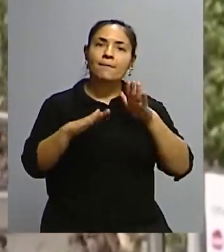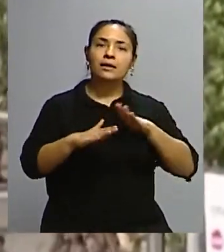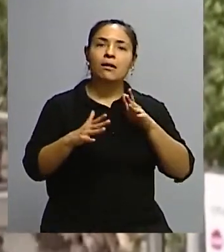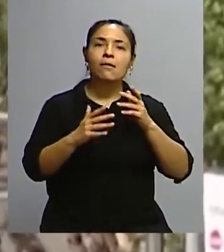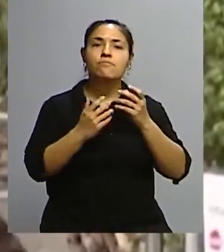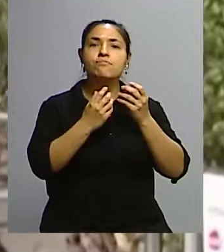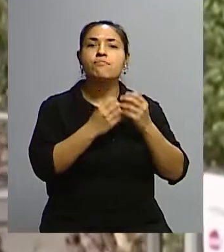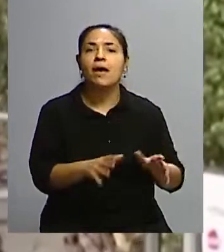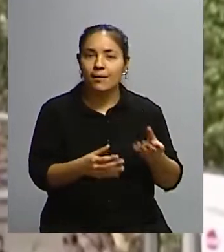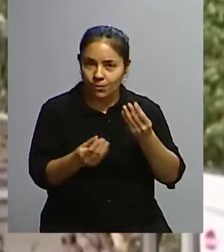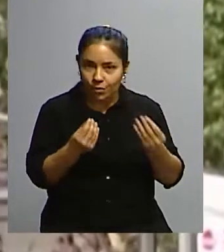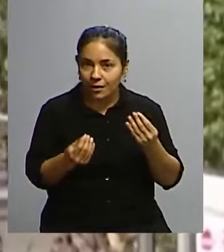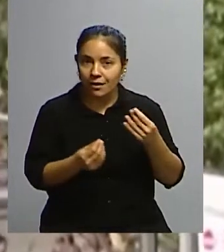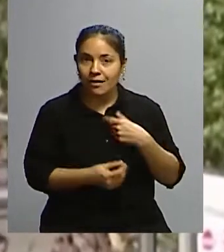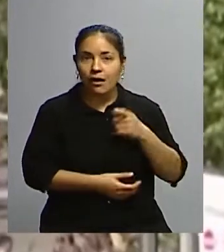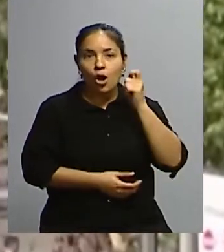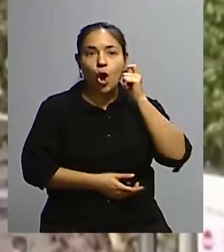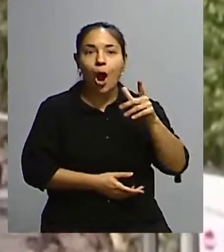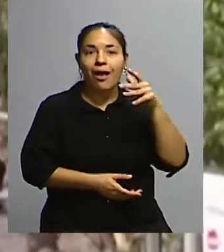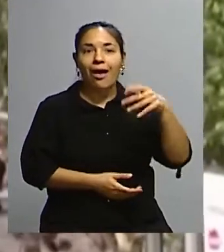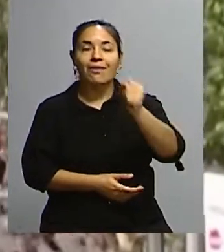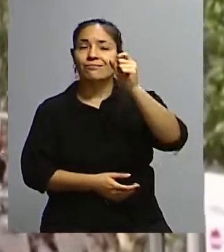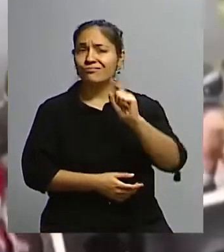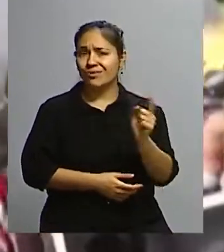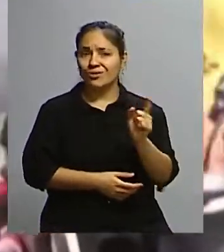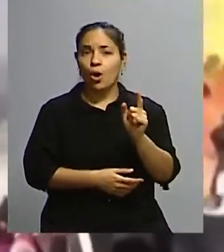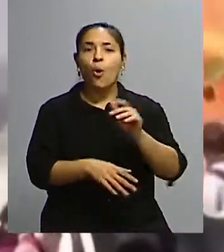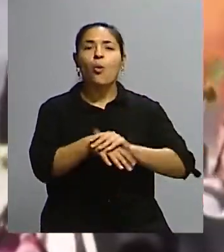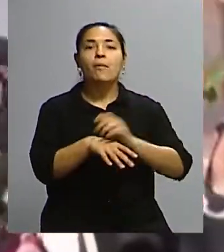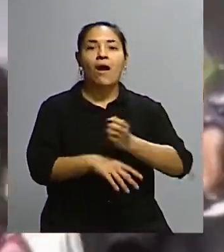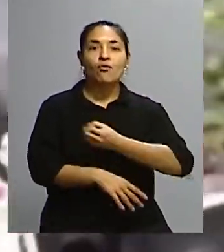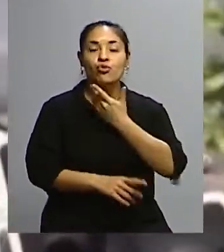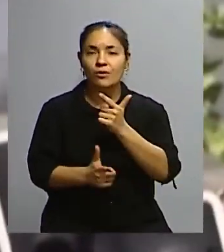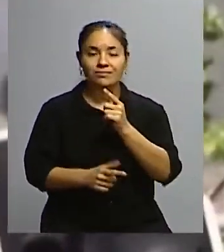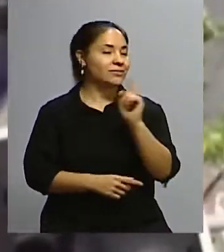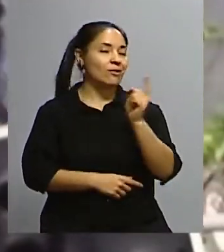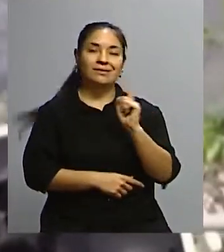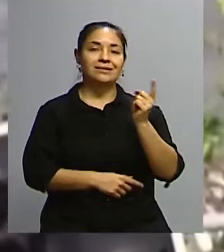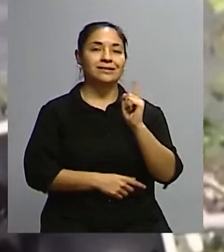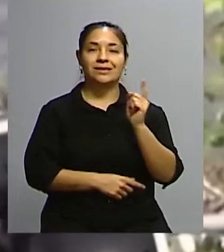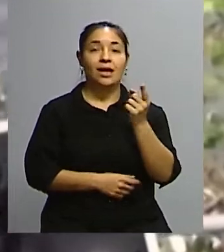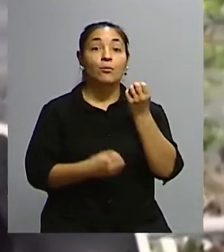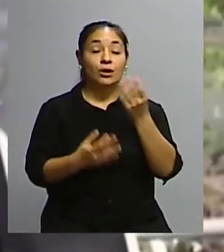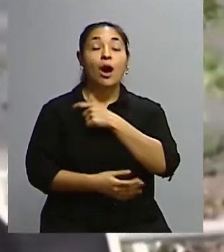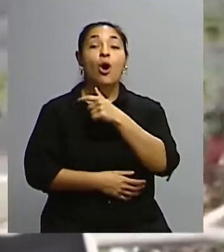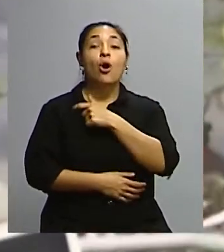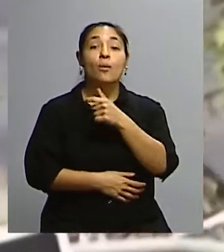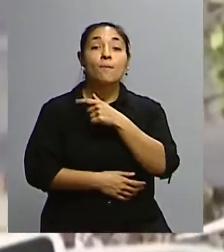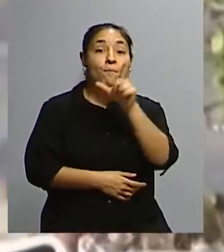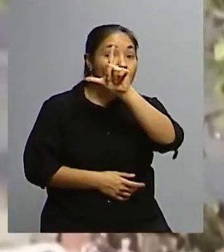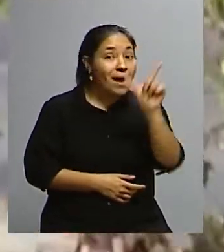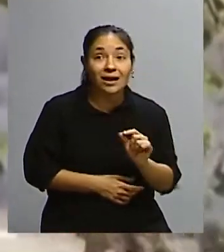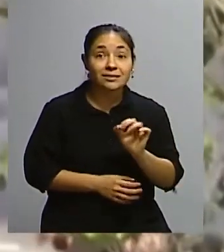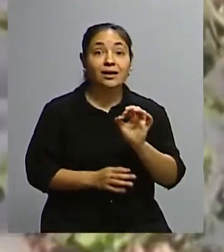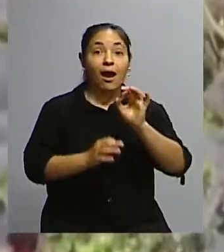logrado, no creo que por falta de voluntad, hay muchas causas, pero no se ha logrado en el país una